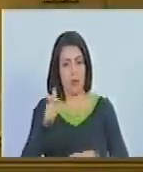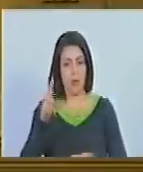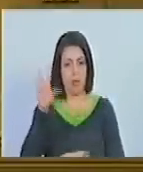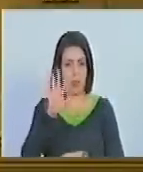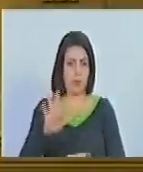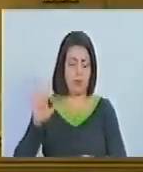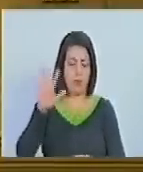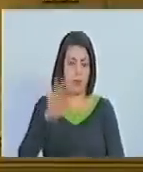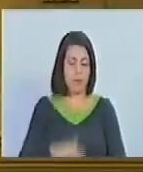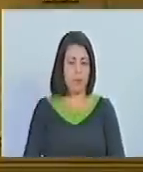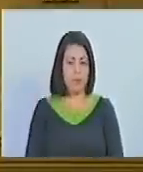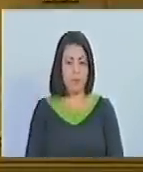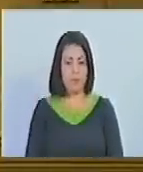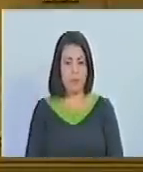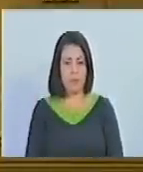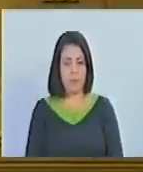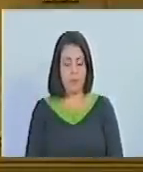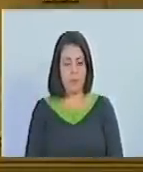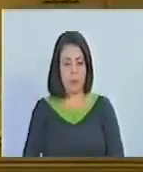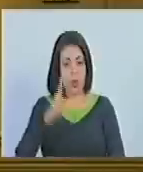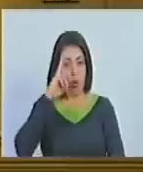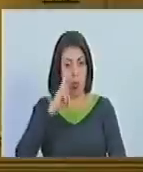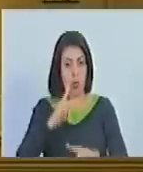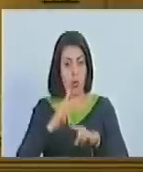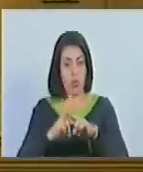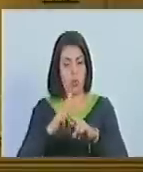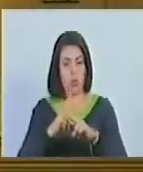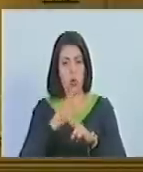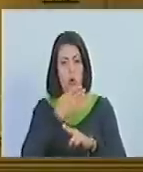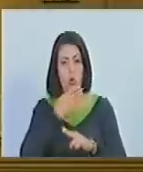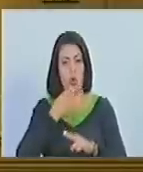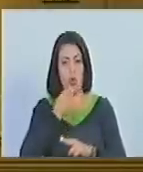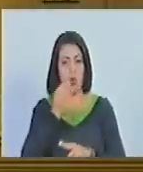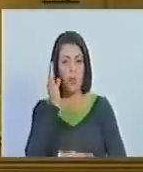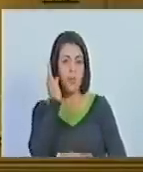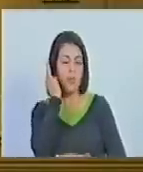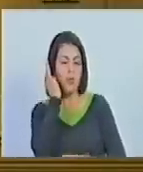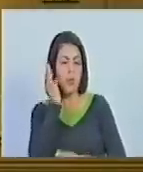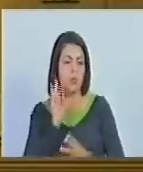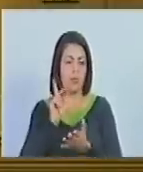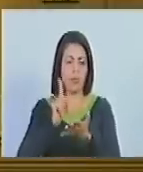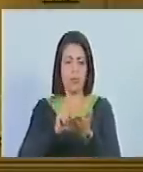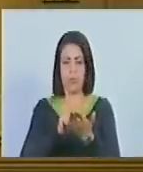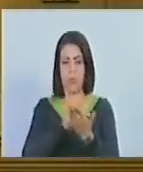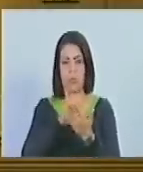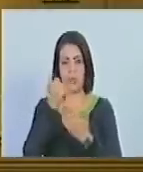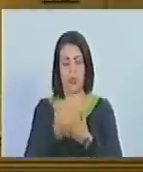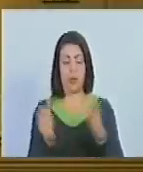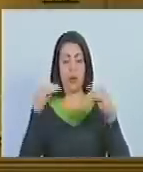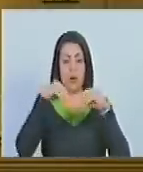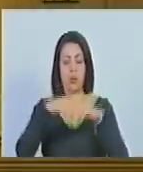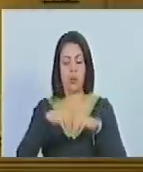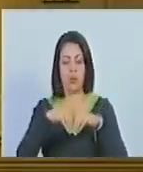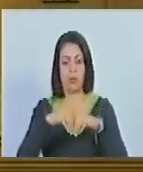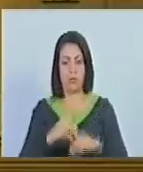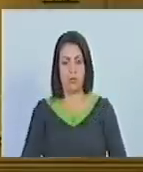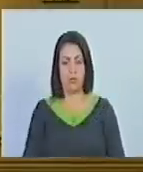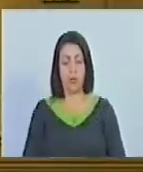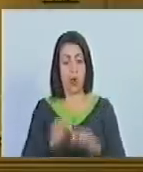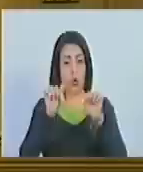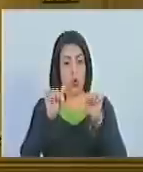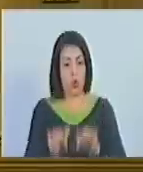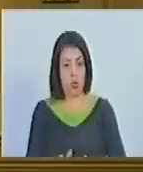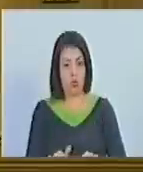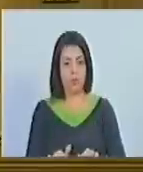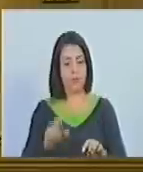Venezuela. Es un honor, como joven mujer, presentar este proyecto de acuerdo. Hoy,